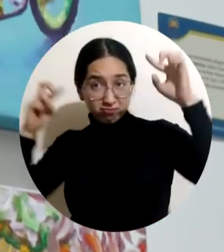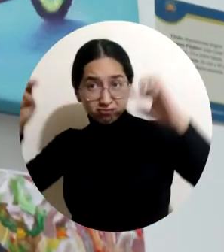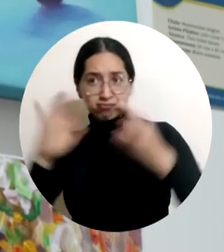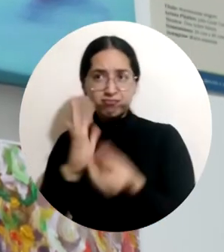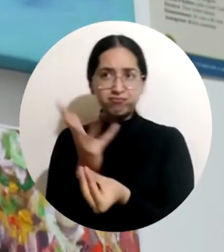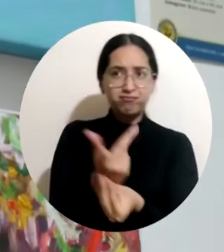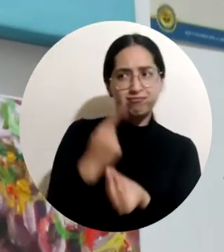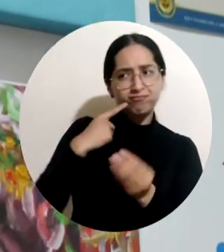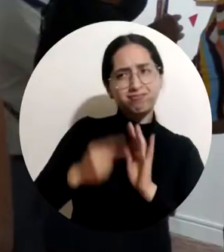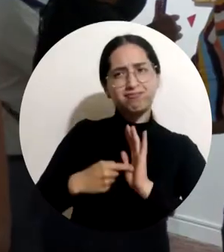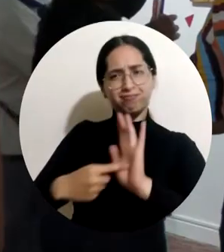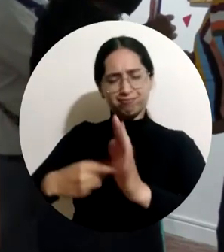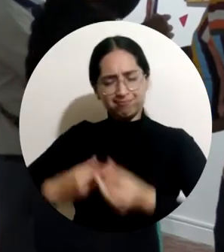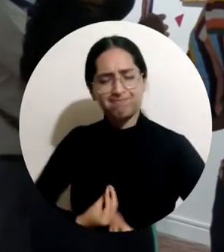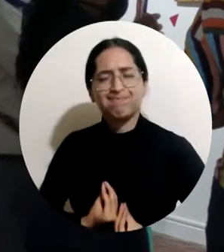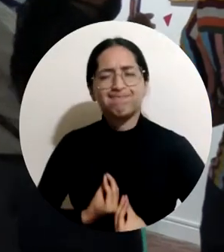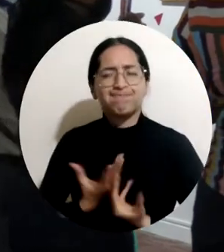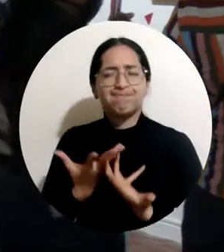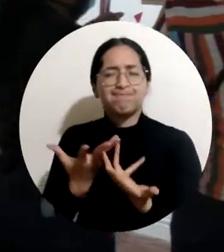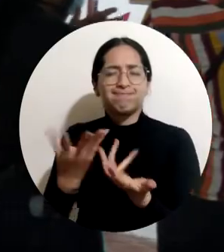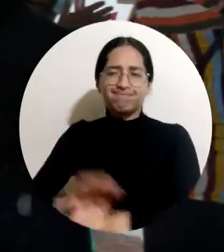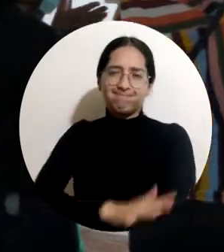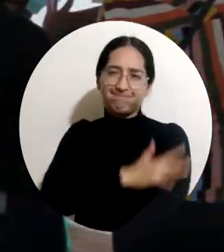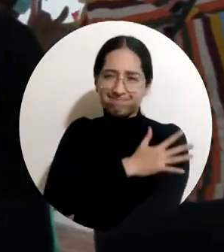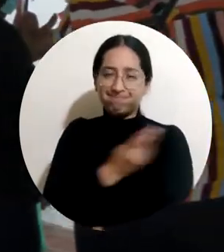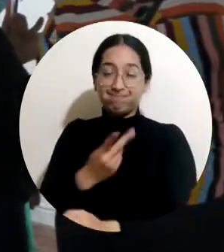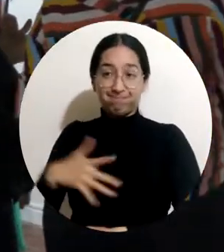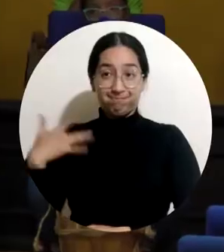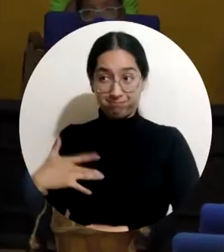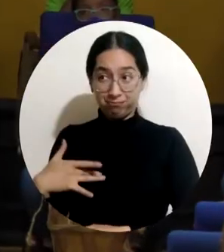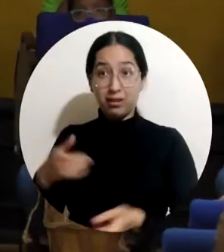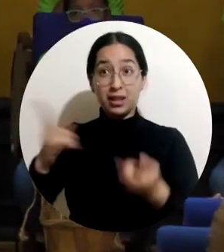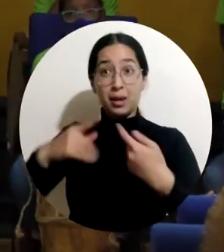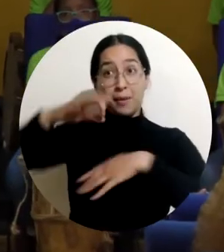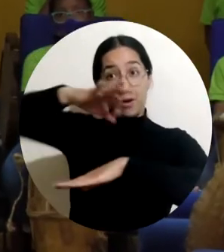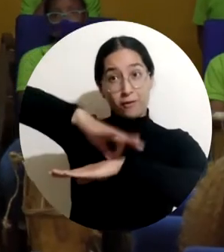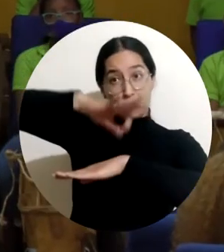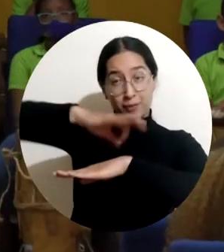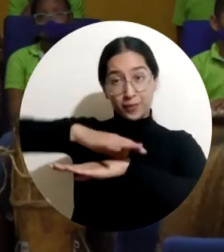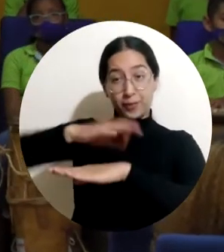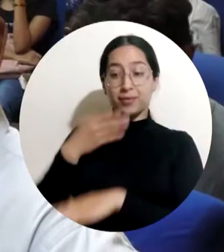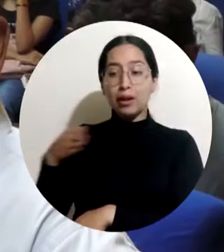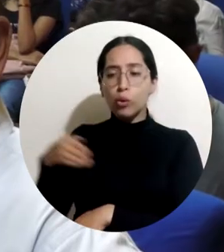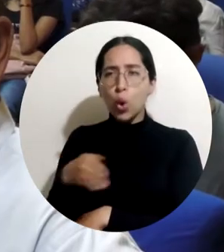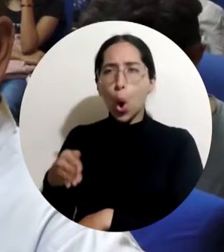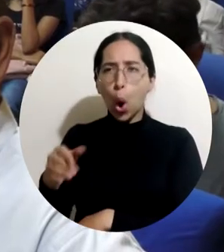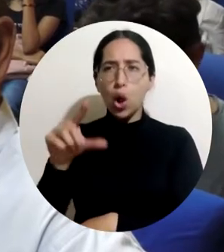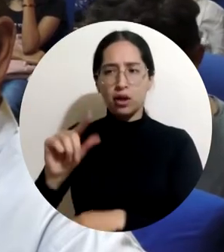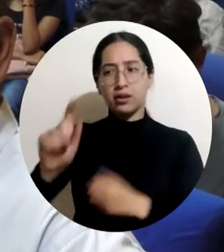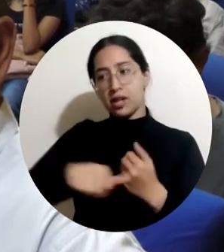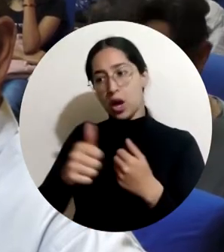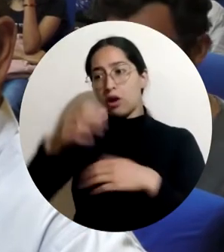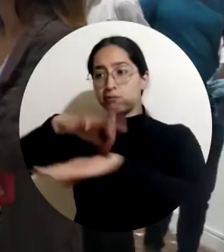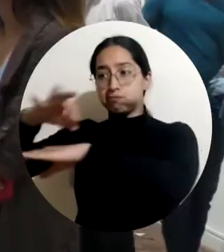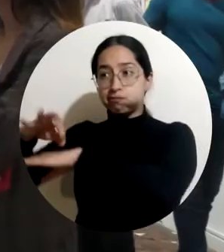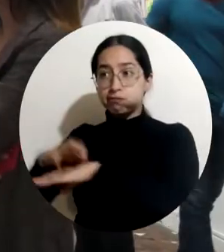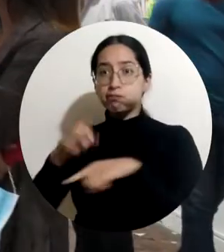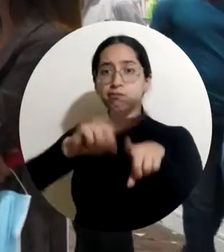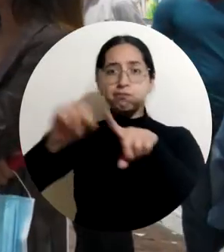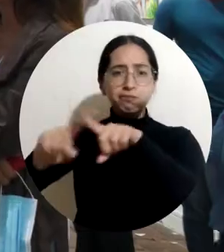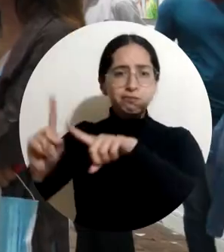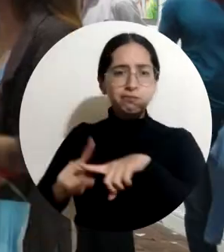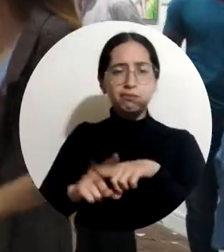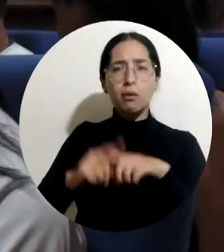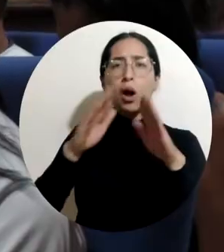mostremos esos sentimientos, esa cultura caribe. La Fundación Pescaíto Dorado, el Centro Cultural Los Fundadores y las